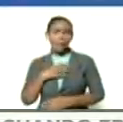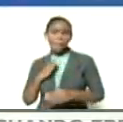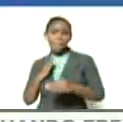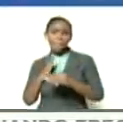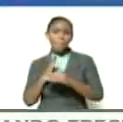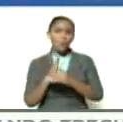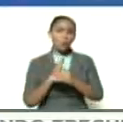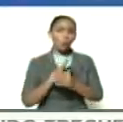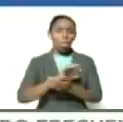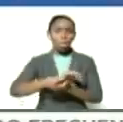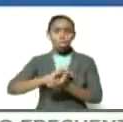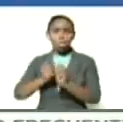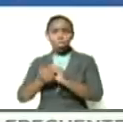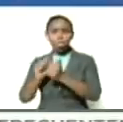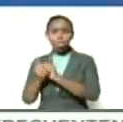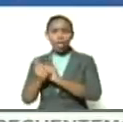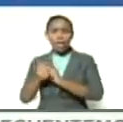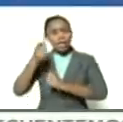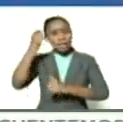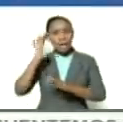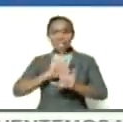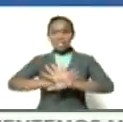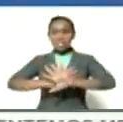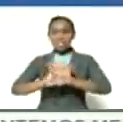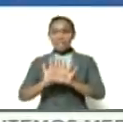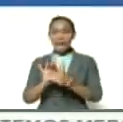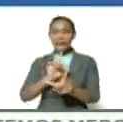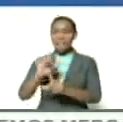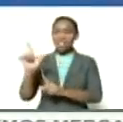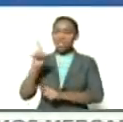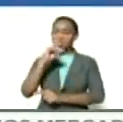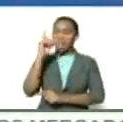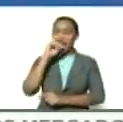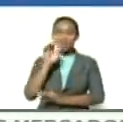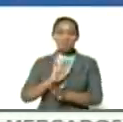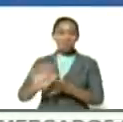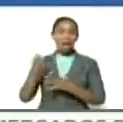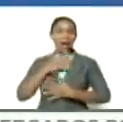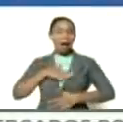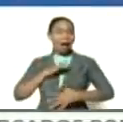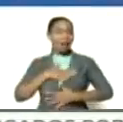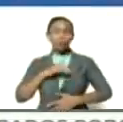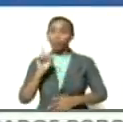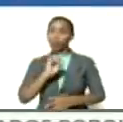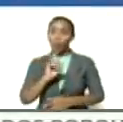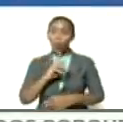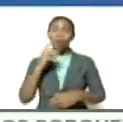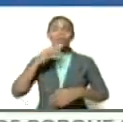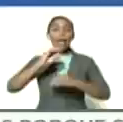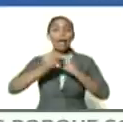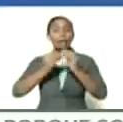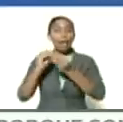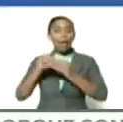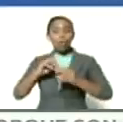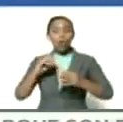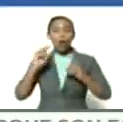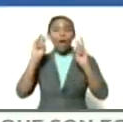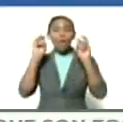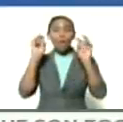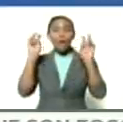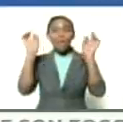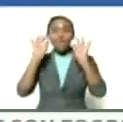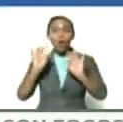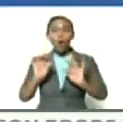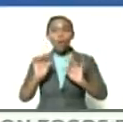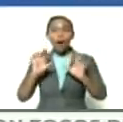y creer que ya tiene todo listo por 100 años no una revolución verdadera está creando las nuevas formas